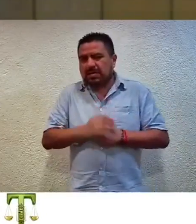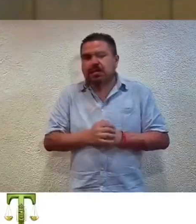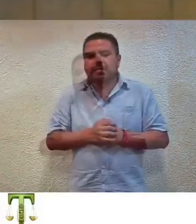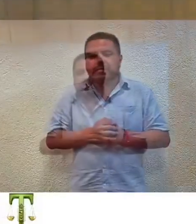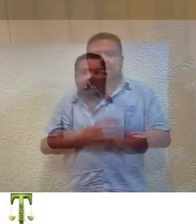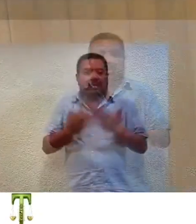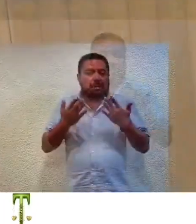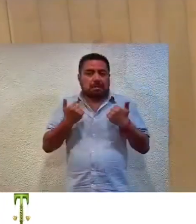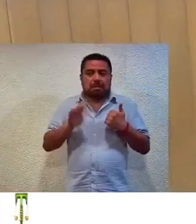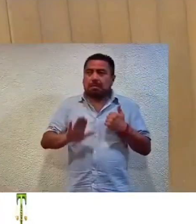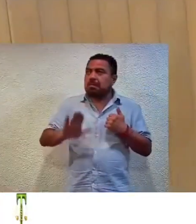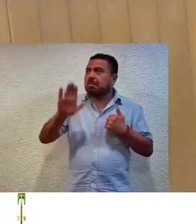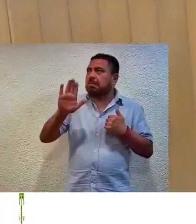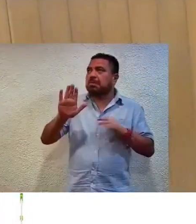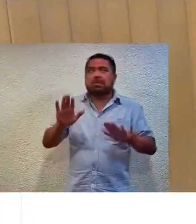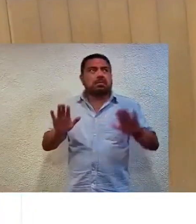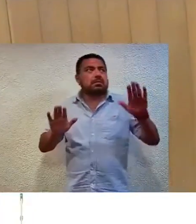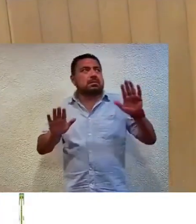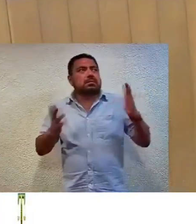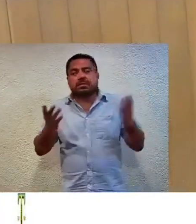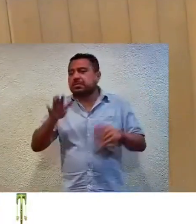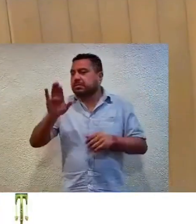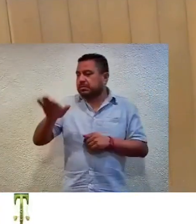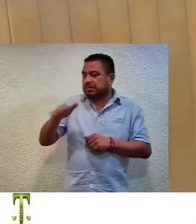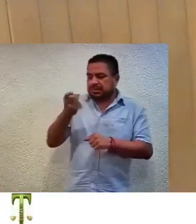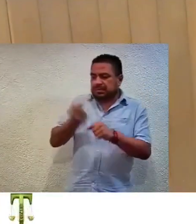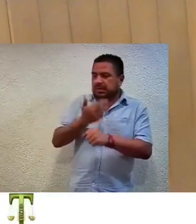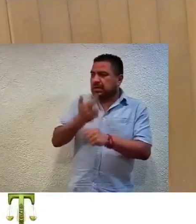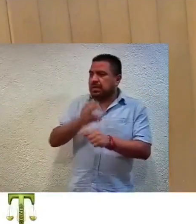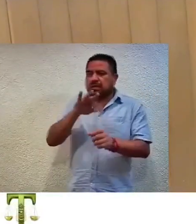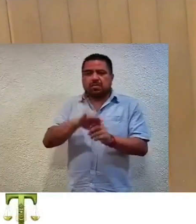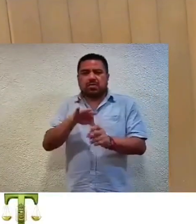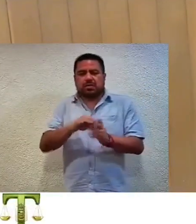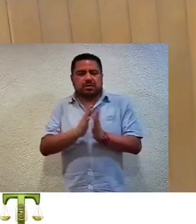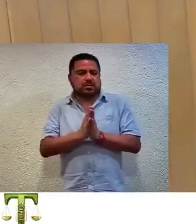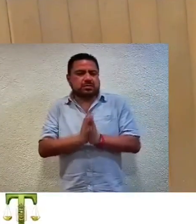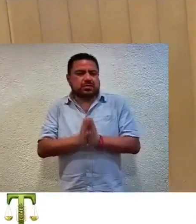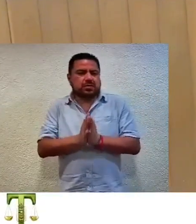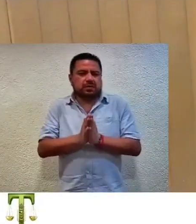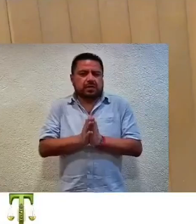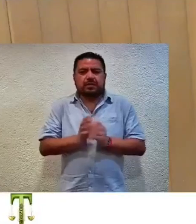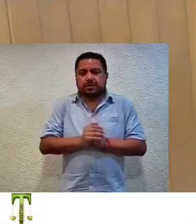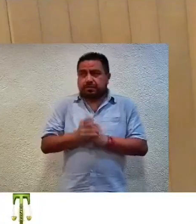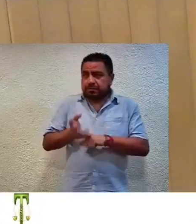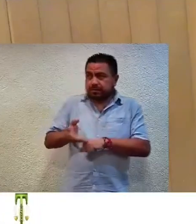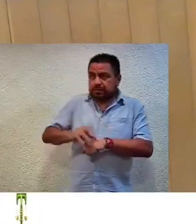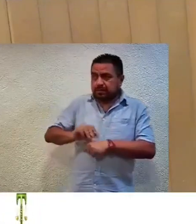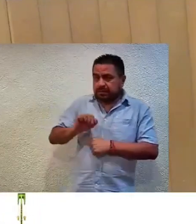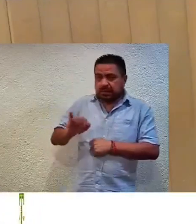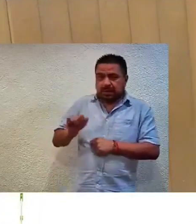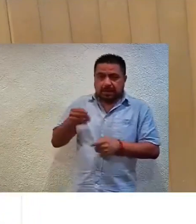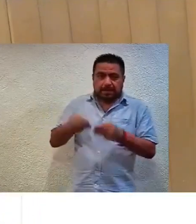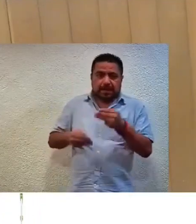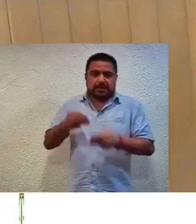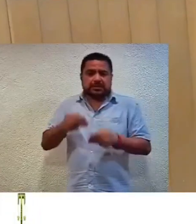No habiendo comentarios al respecto, por favor, secretaria, tome la votación correspondiente. Con su autorización, magistrada.